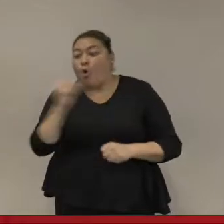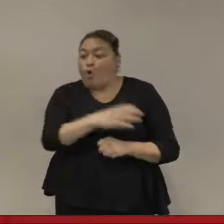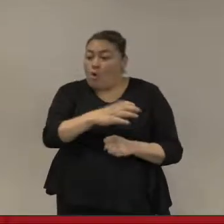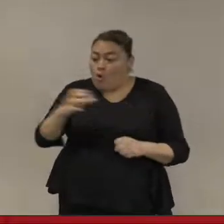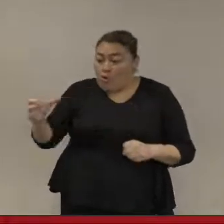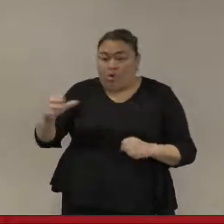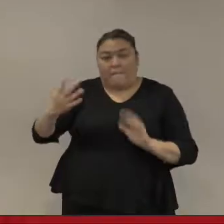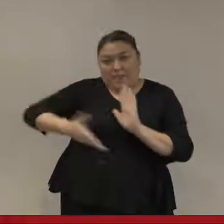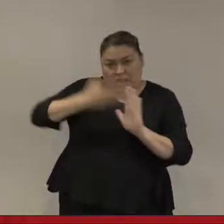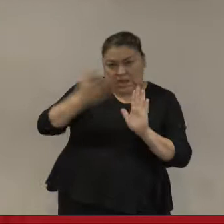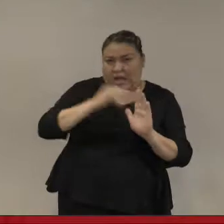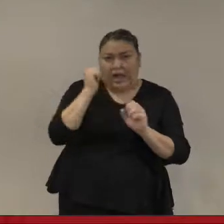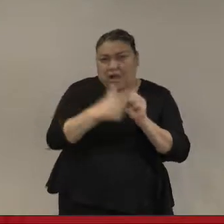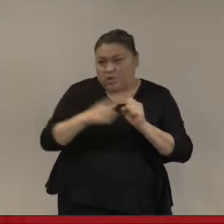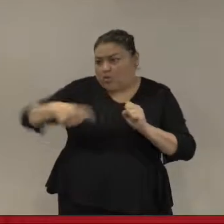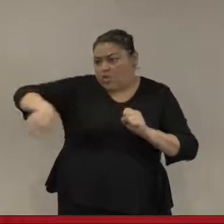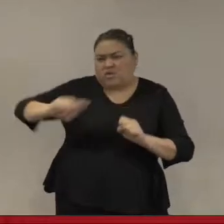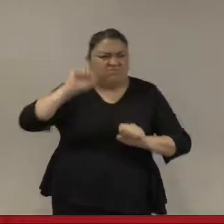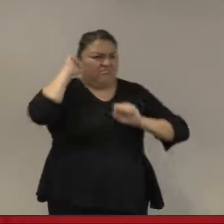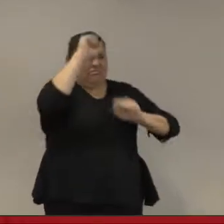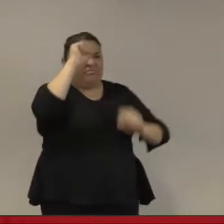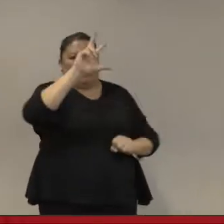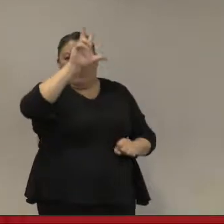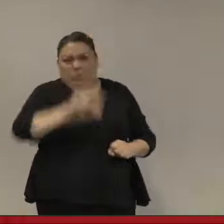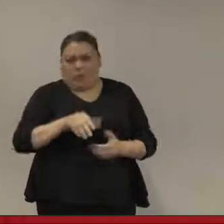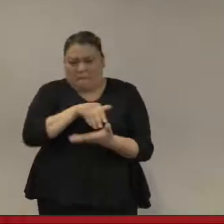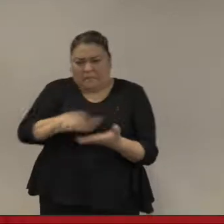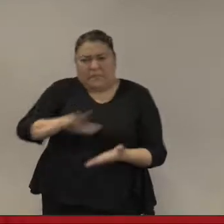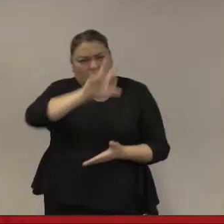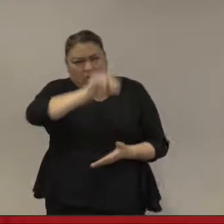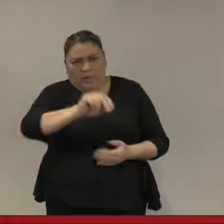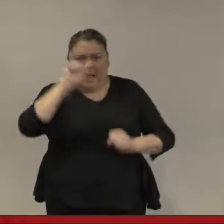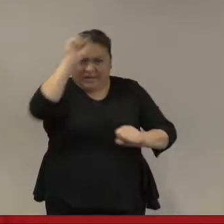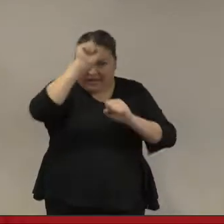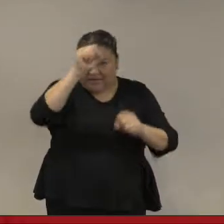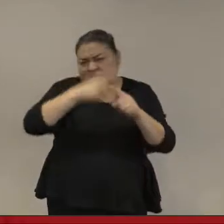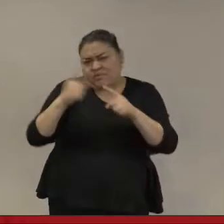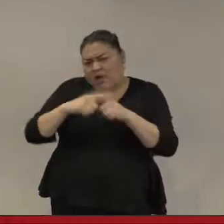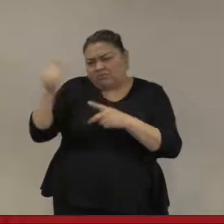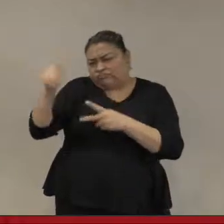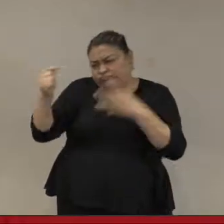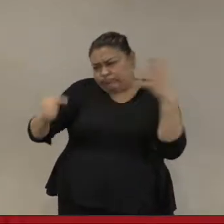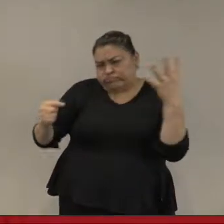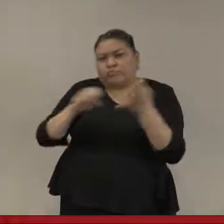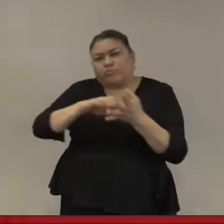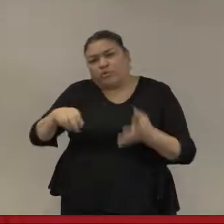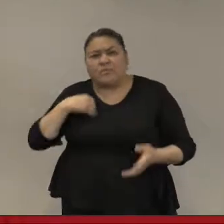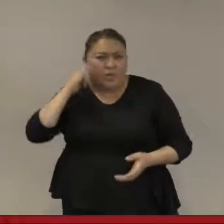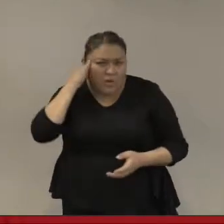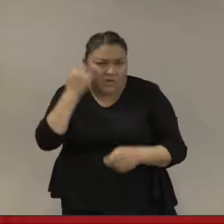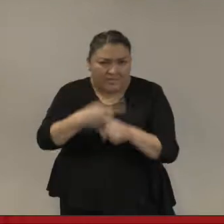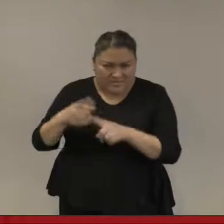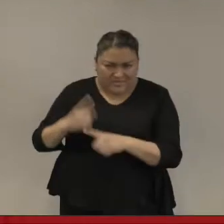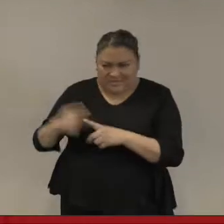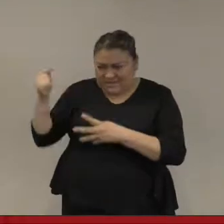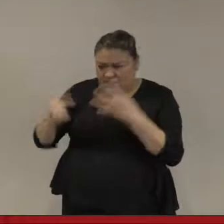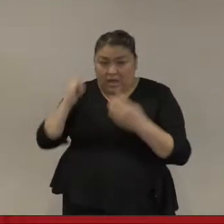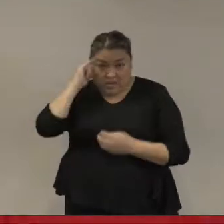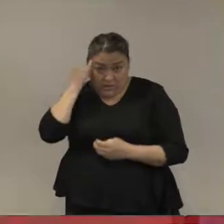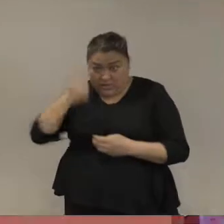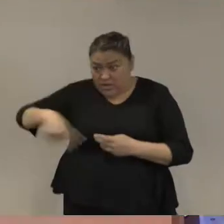grandes proyectos económicos que las desplazarían, frecuentemente hablo de comunidades y etnias, de etnias